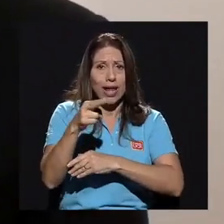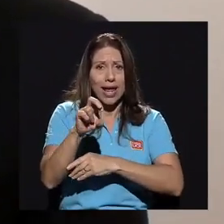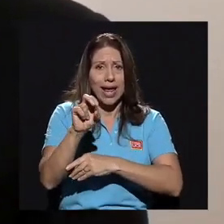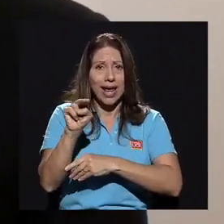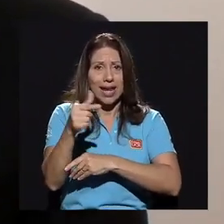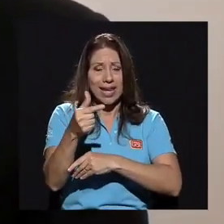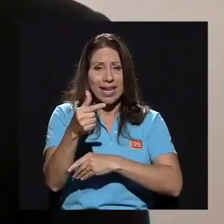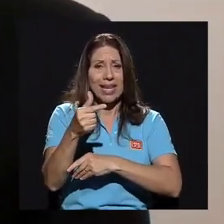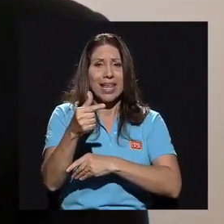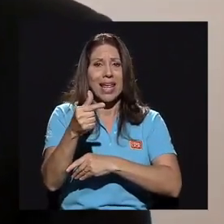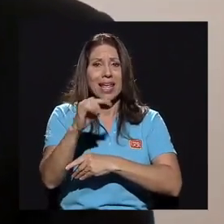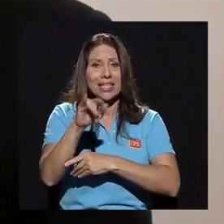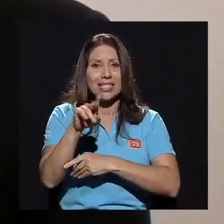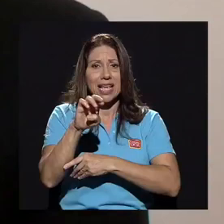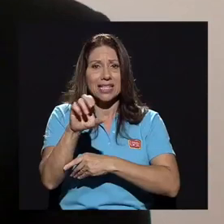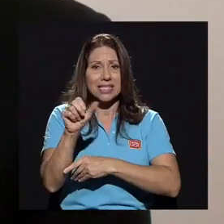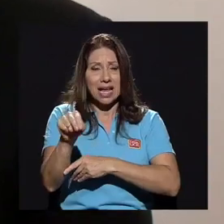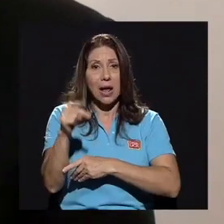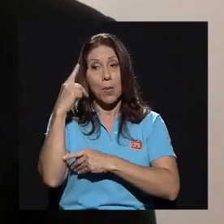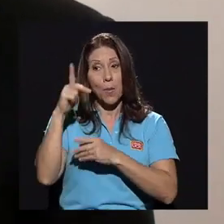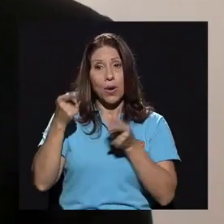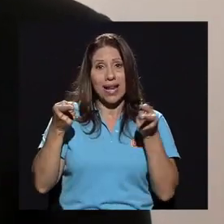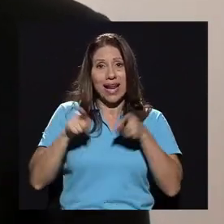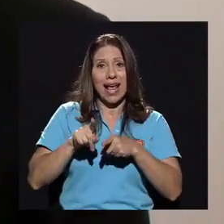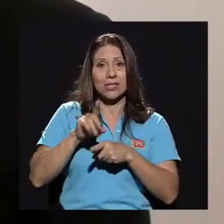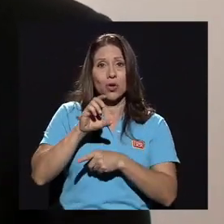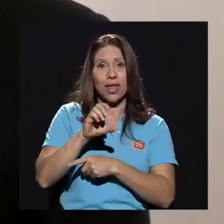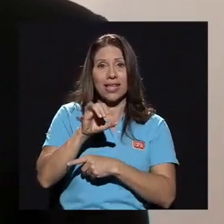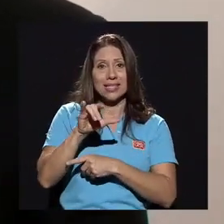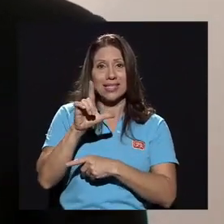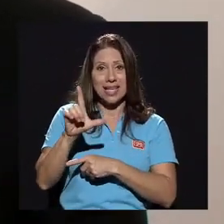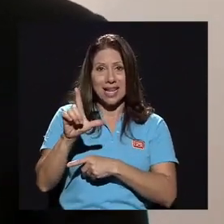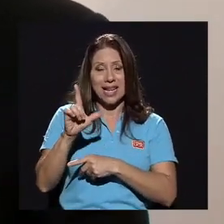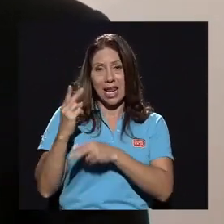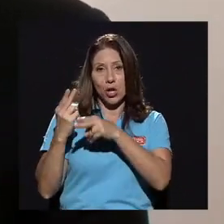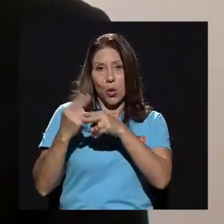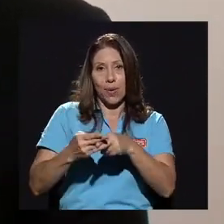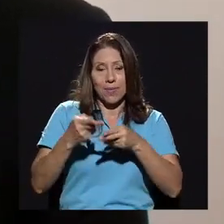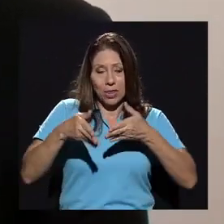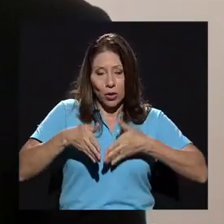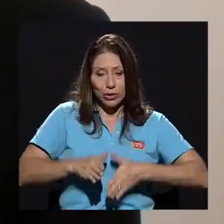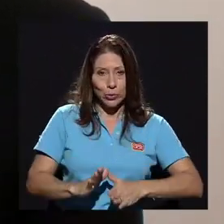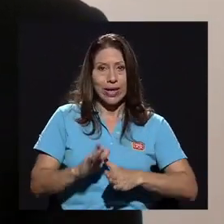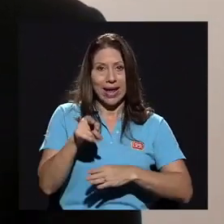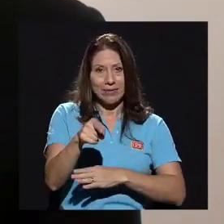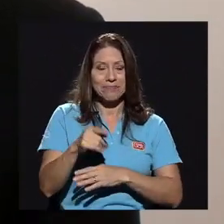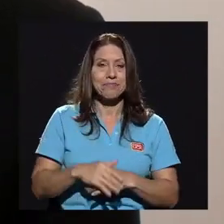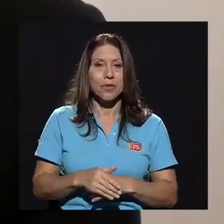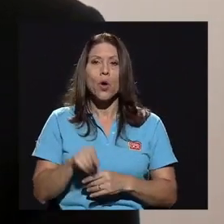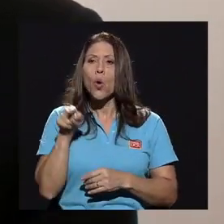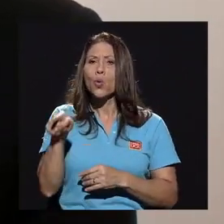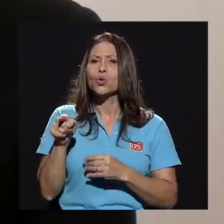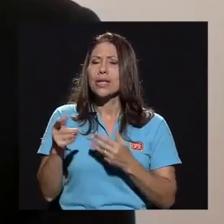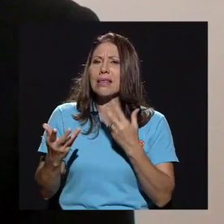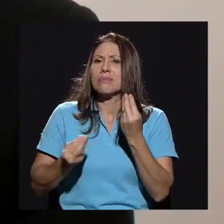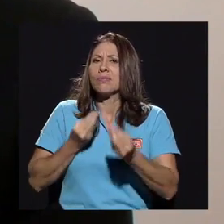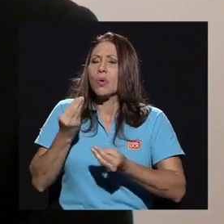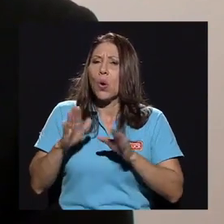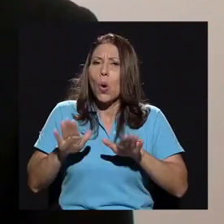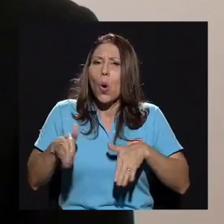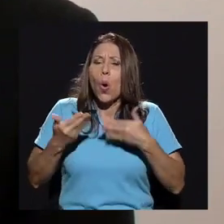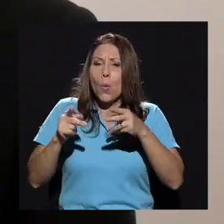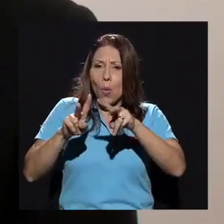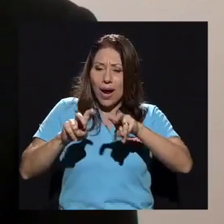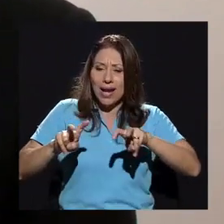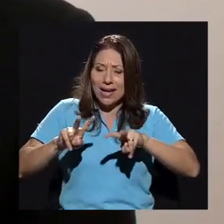caso del CIL y el nombramiento de su hija en esta instancia universitaria. Usted como aspirante al Consejo Universitario, ¿cómo